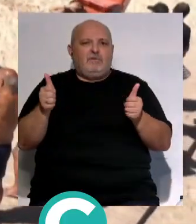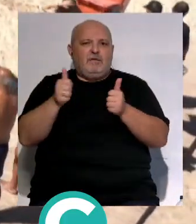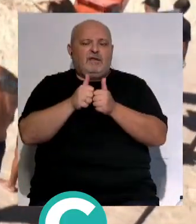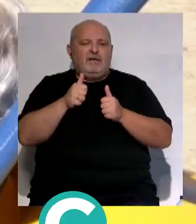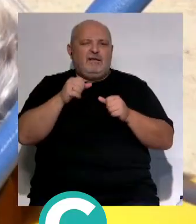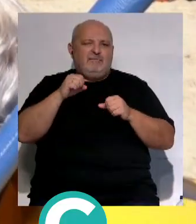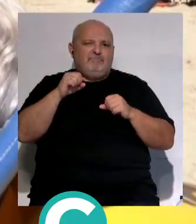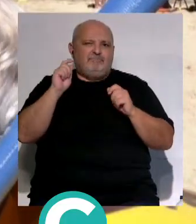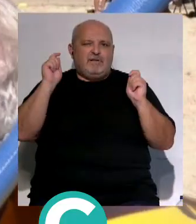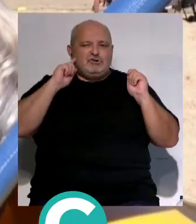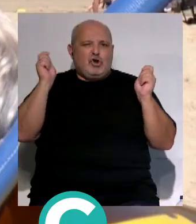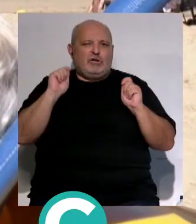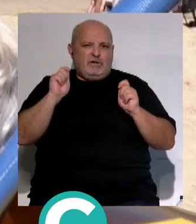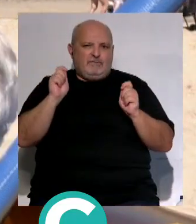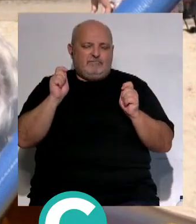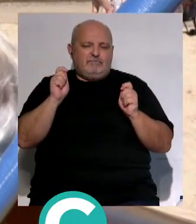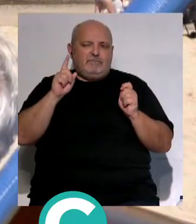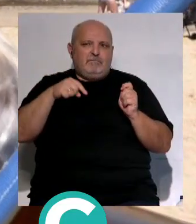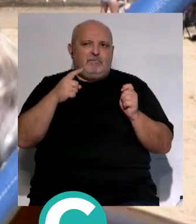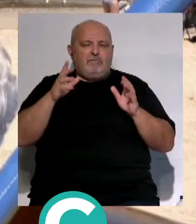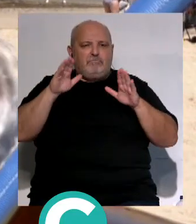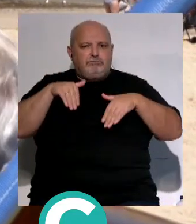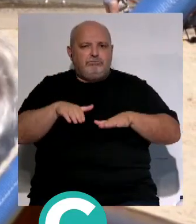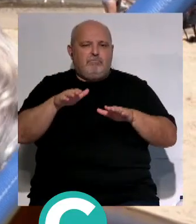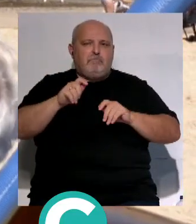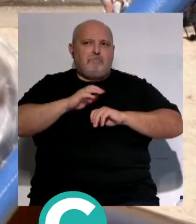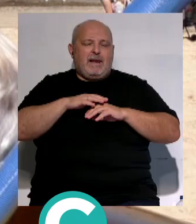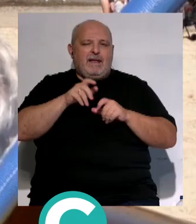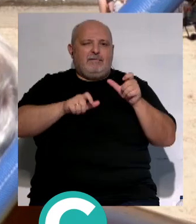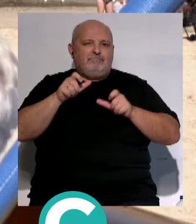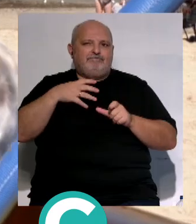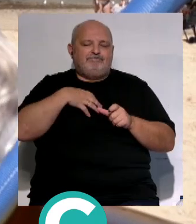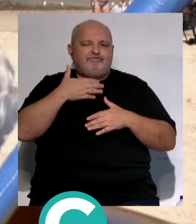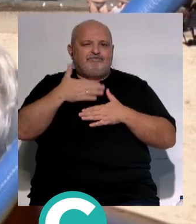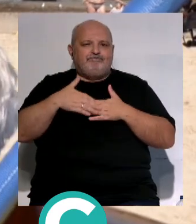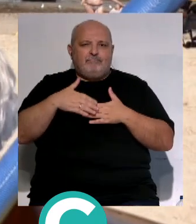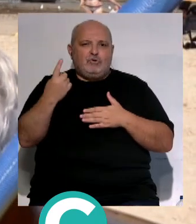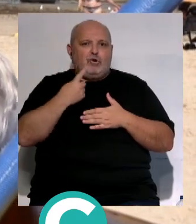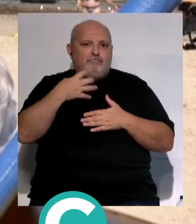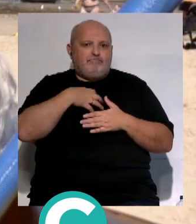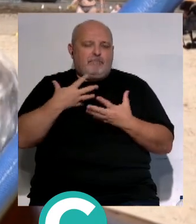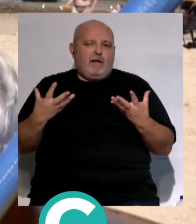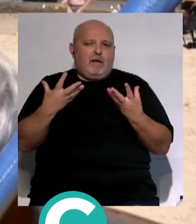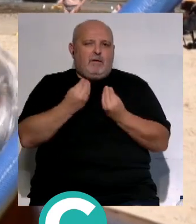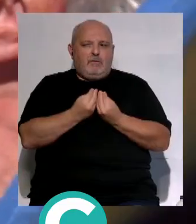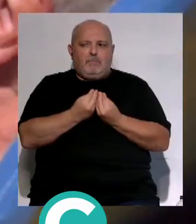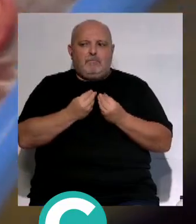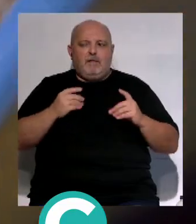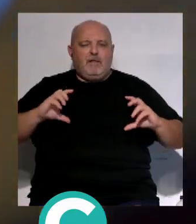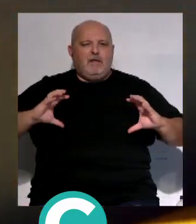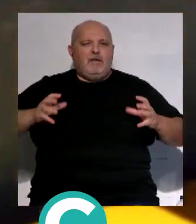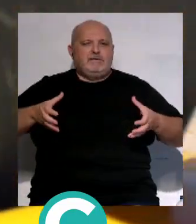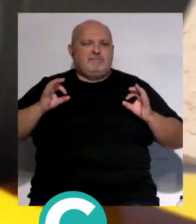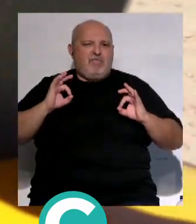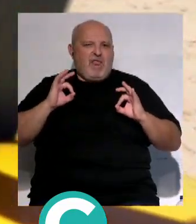socorristas municipales, que hacen posible el baño en el mar para los que no pueden manejarse solos, utilizando una silla